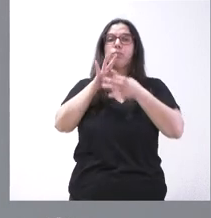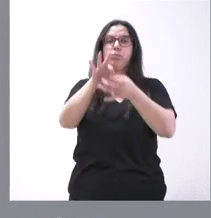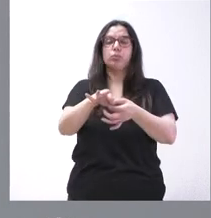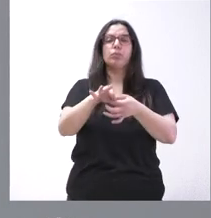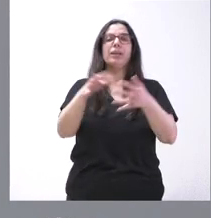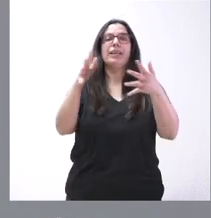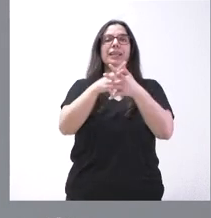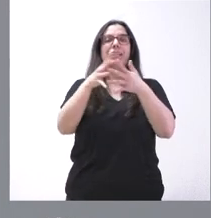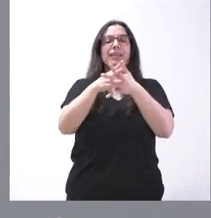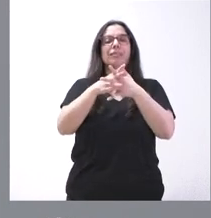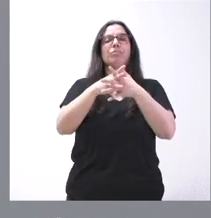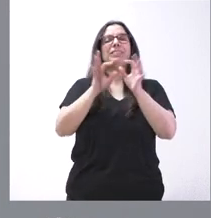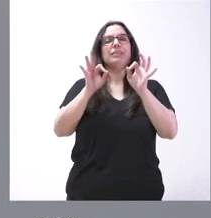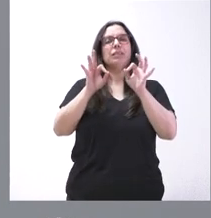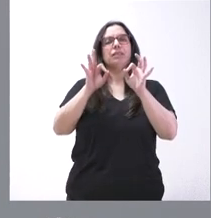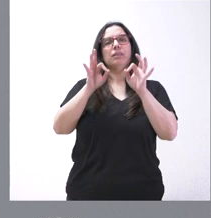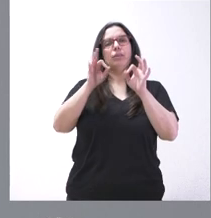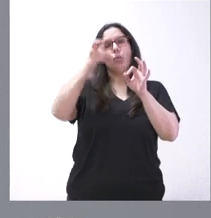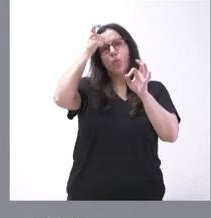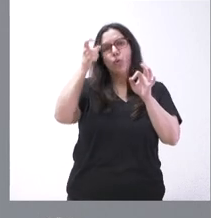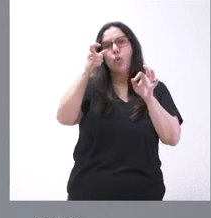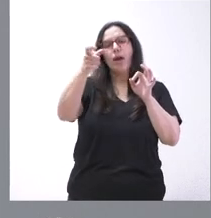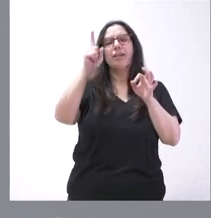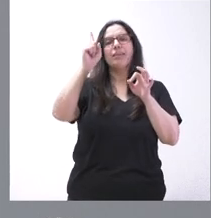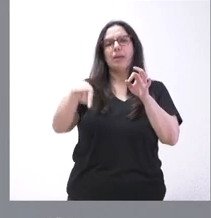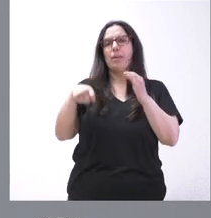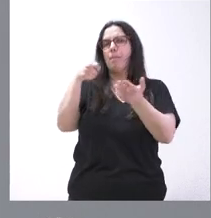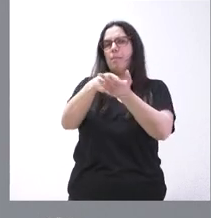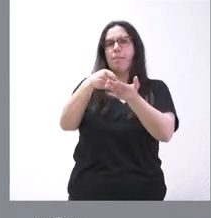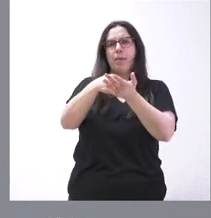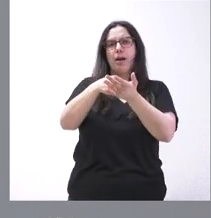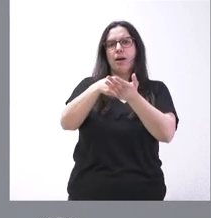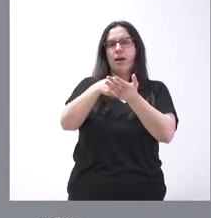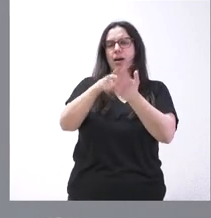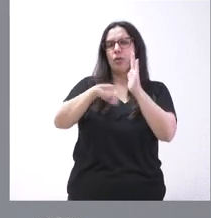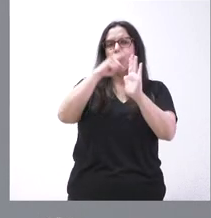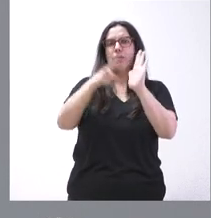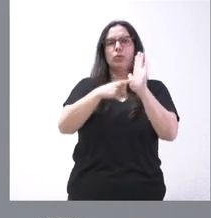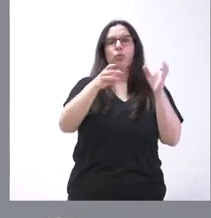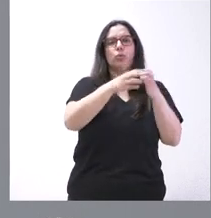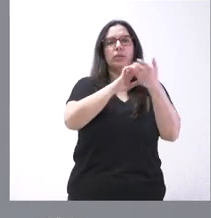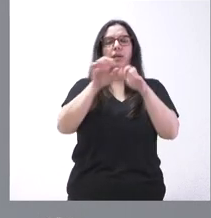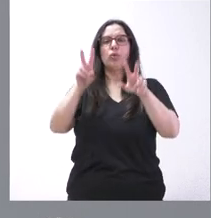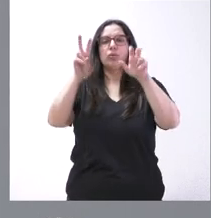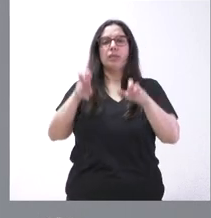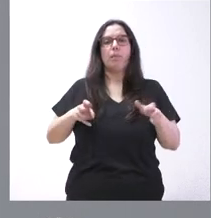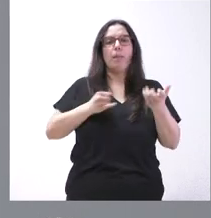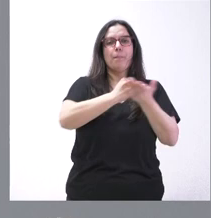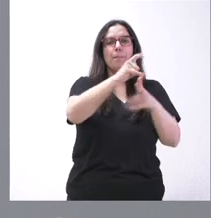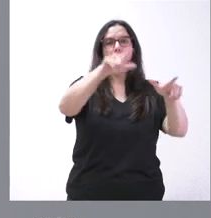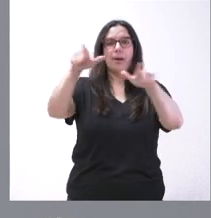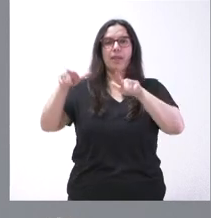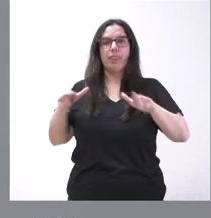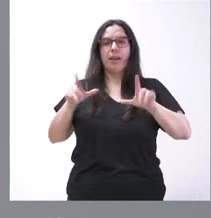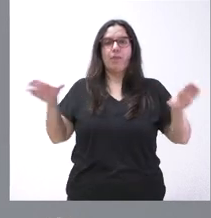infraestructuras rurales, que son también pagadas íntegramente por la Junta de Castilla y León en el ámbito de concentración parcelaria o caminos rurales, por